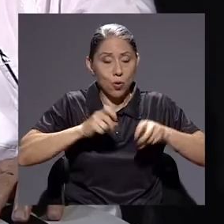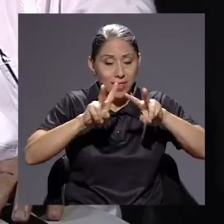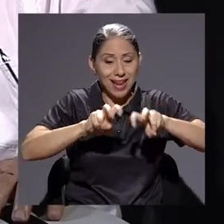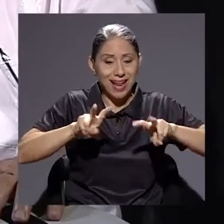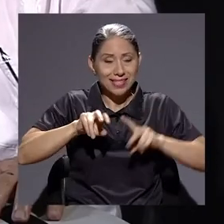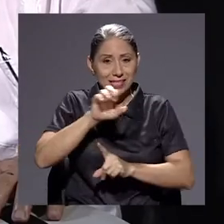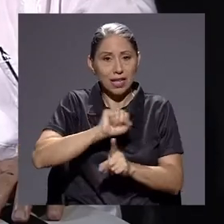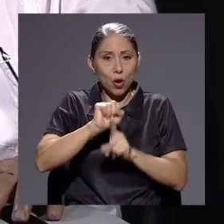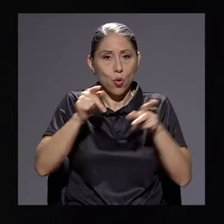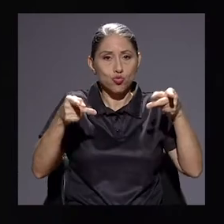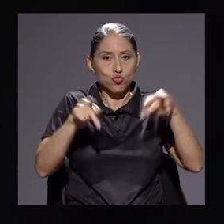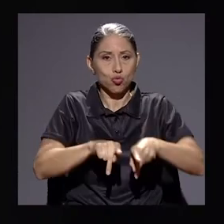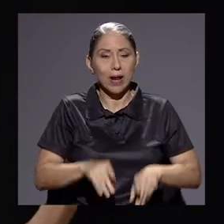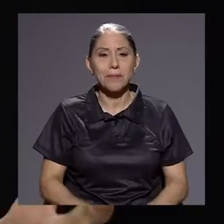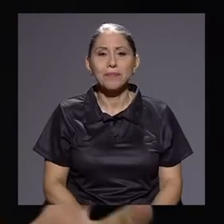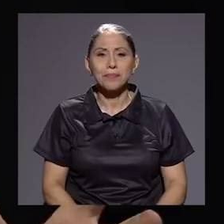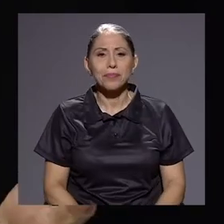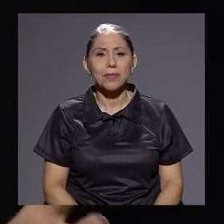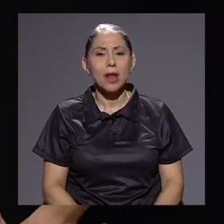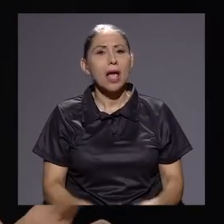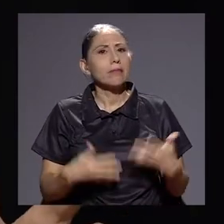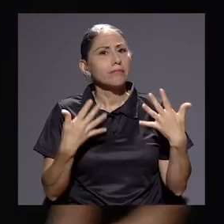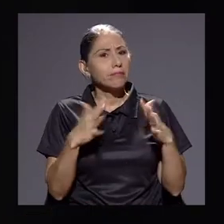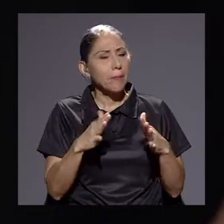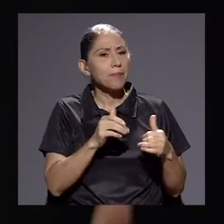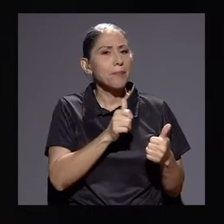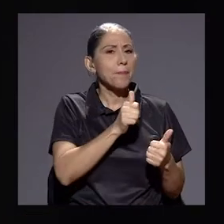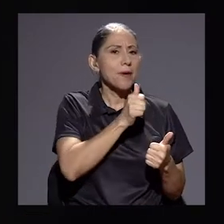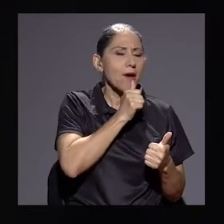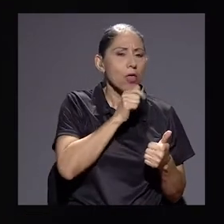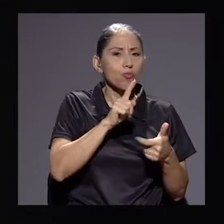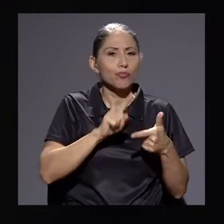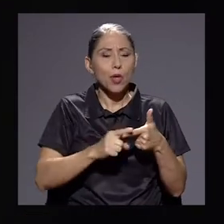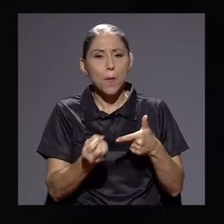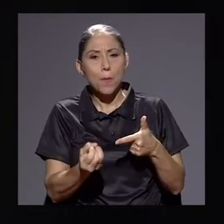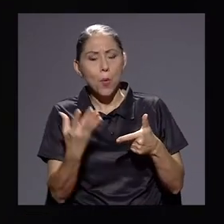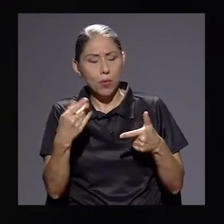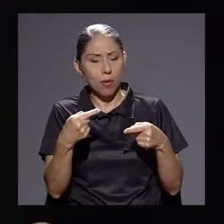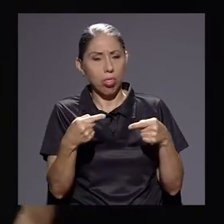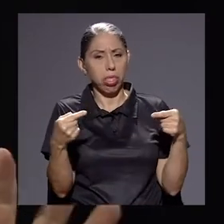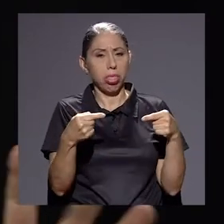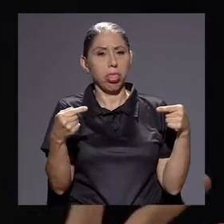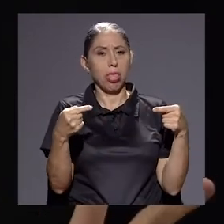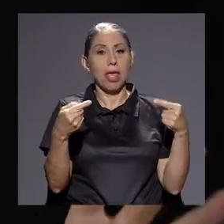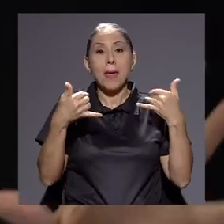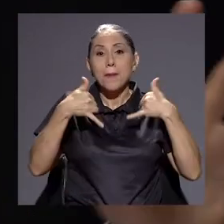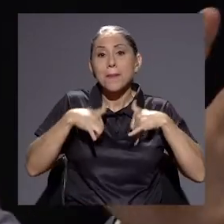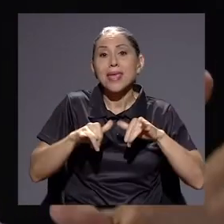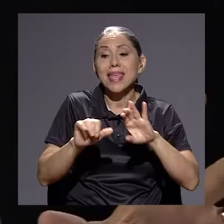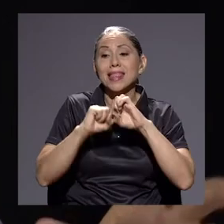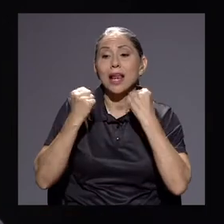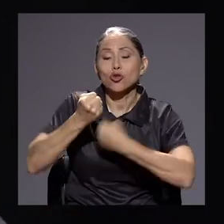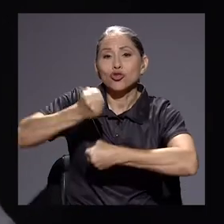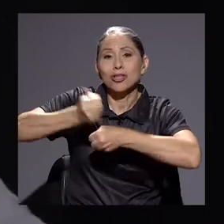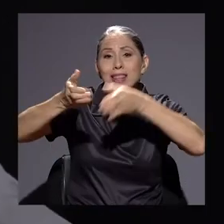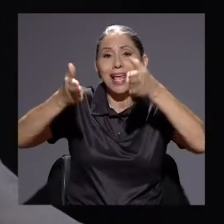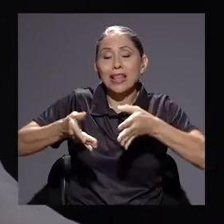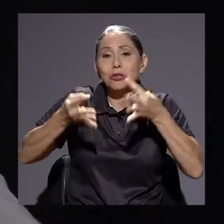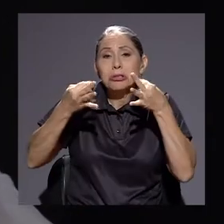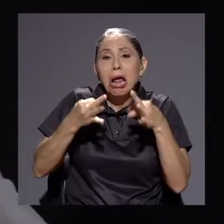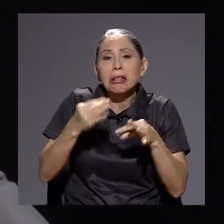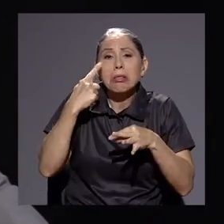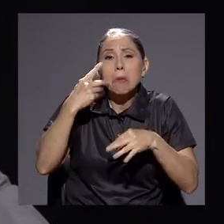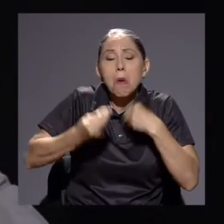análisis de coyuntura. Se ha dado un gran conflicto entre lo privado y lo público, mientras los sindicatos tratan de asomar la nariz.